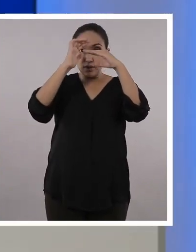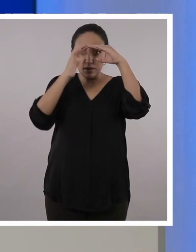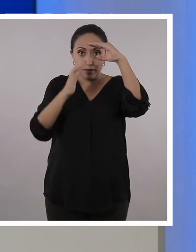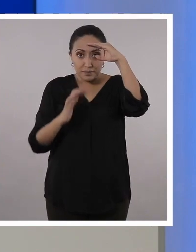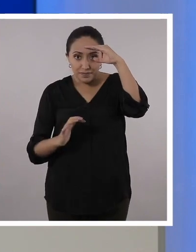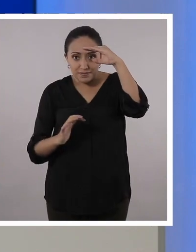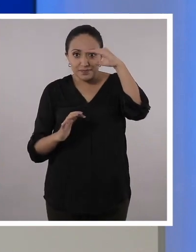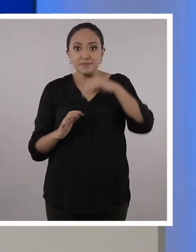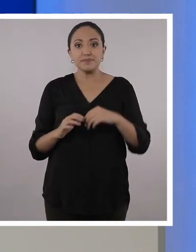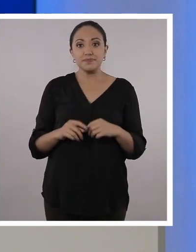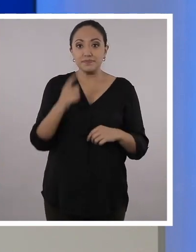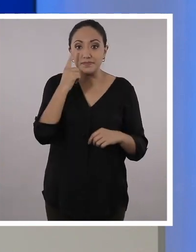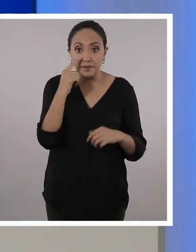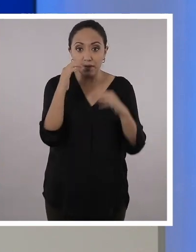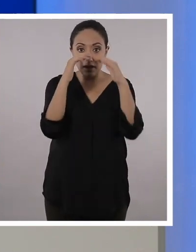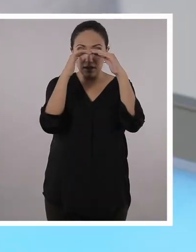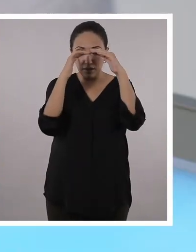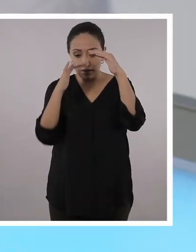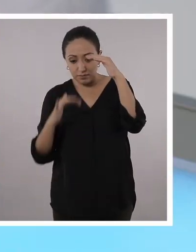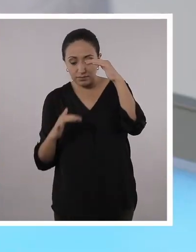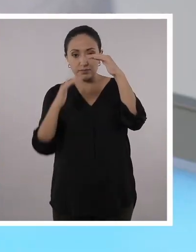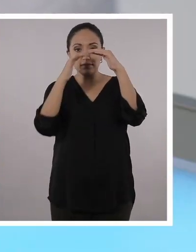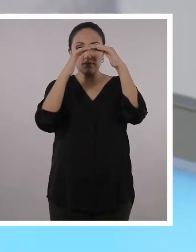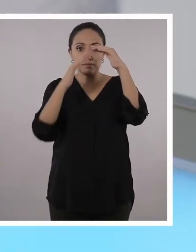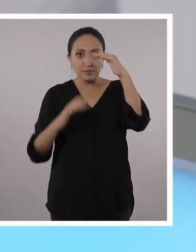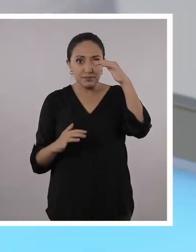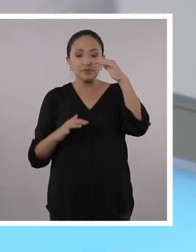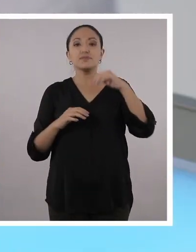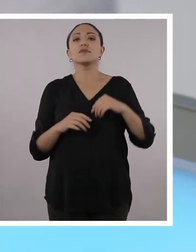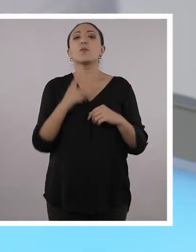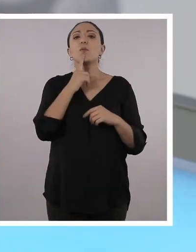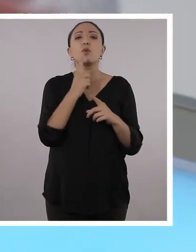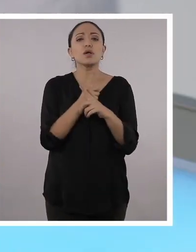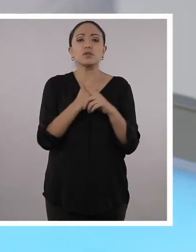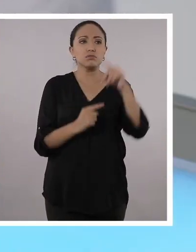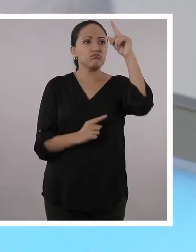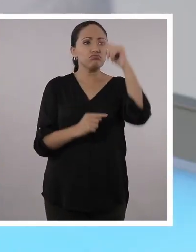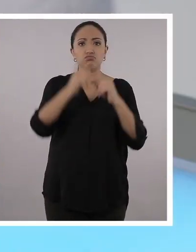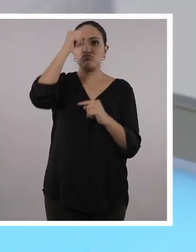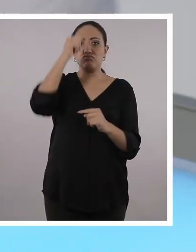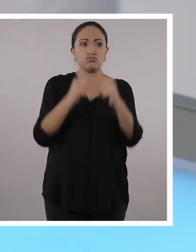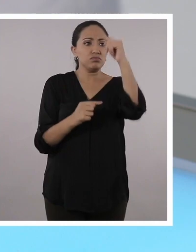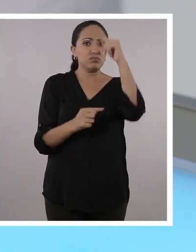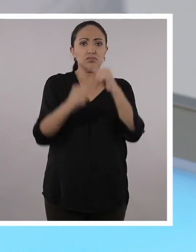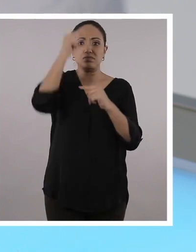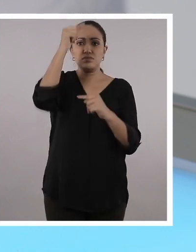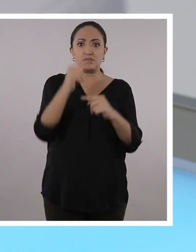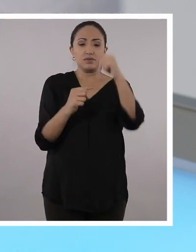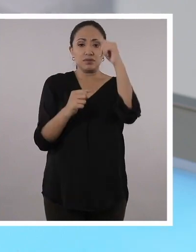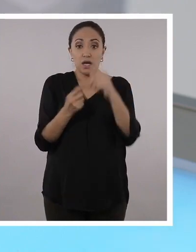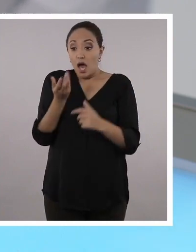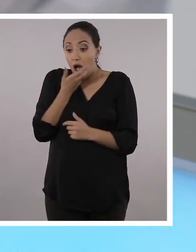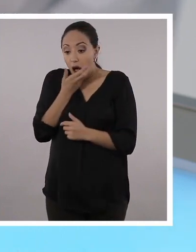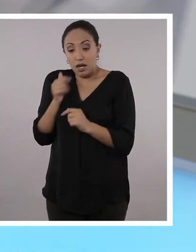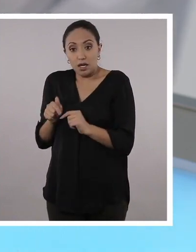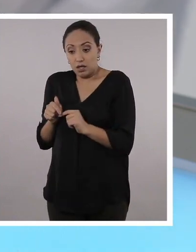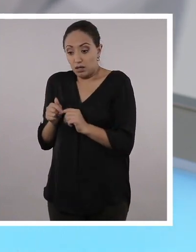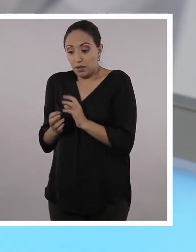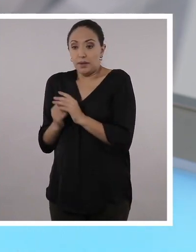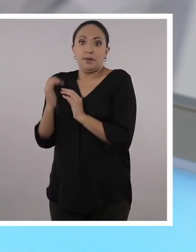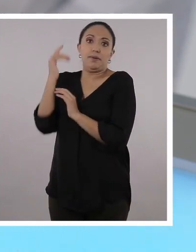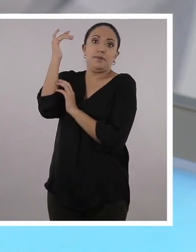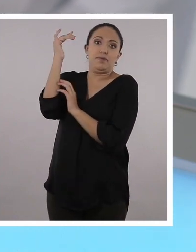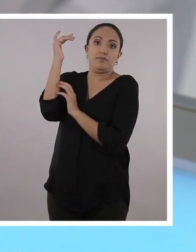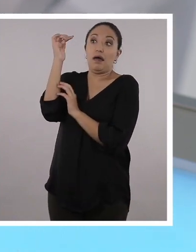aceite bajen otra vez. Miren, va a bajar. Por eso va a haber un movimiento constante. Cerca del